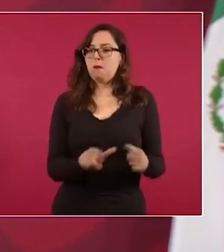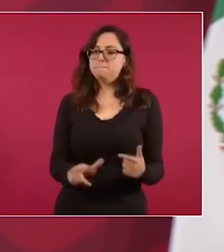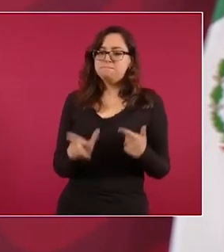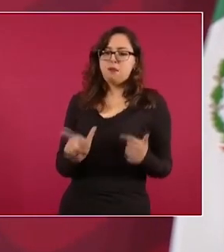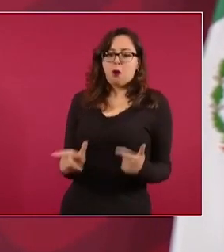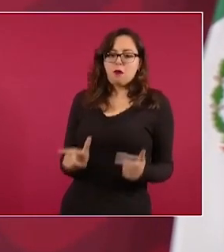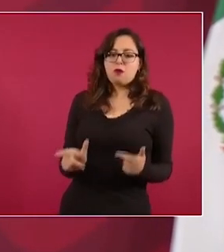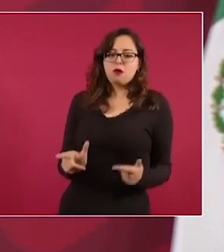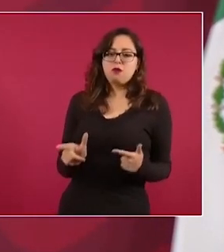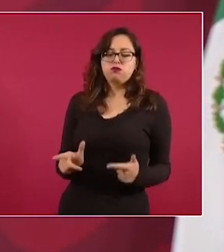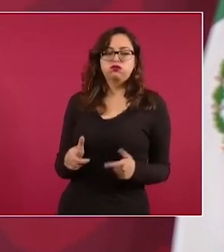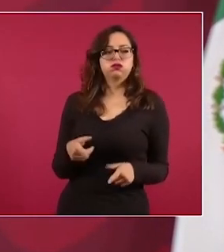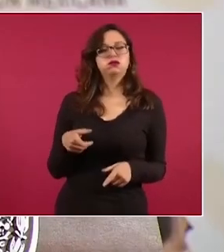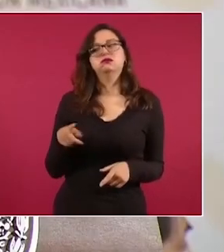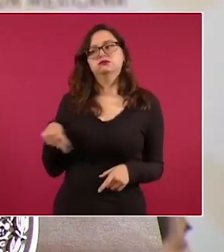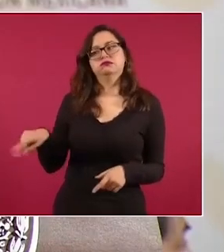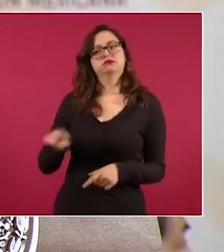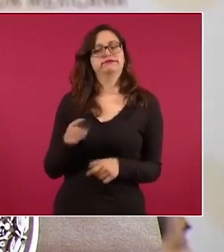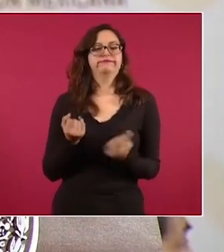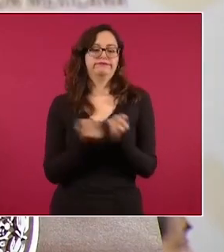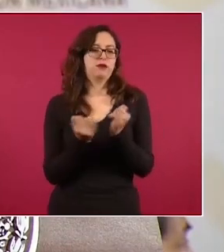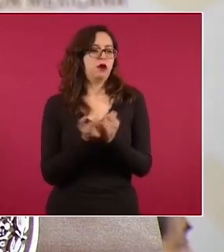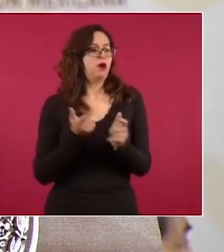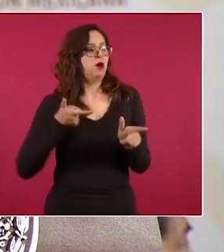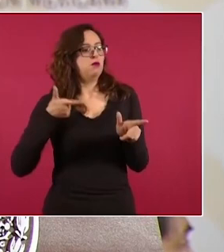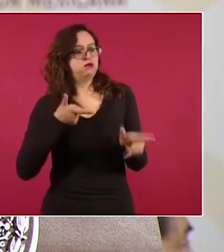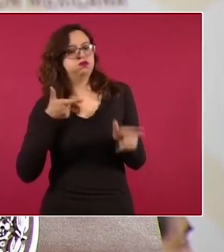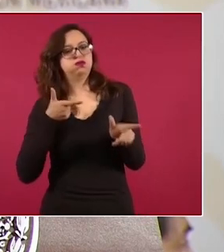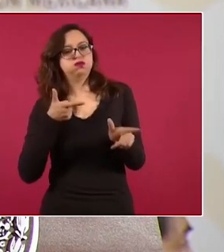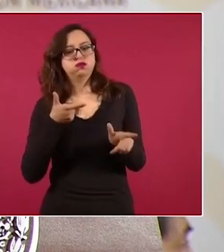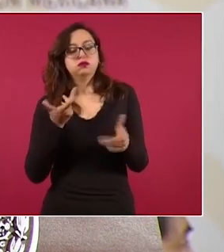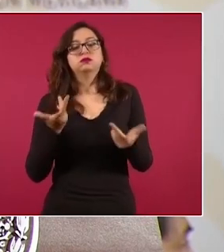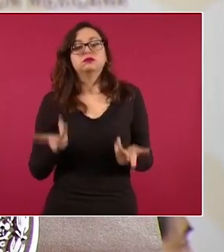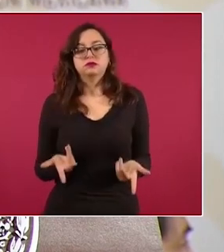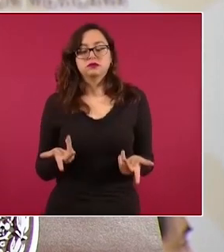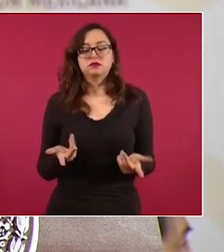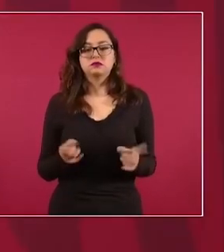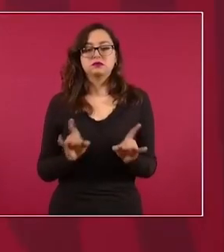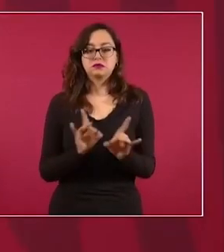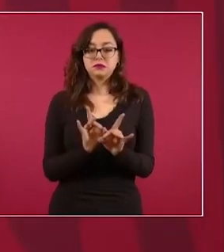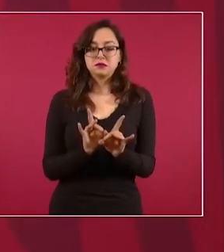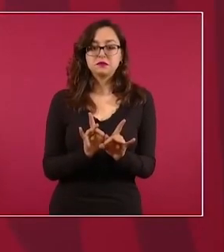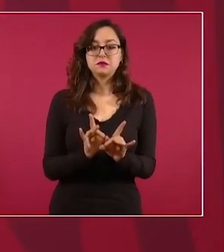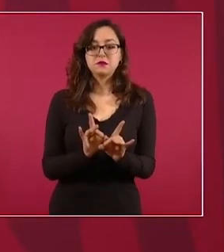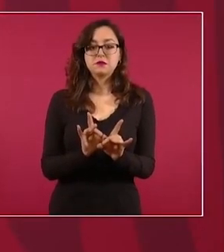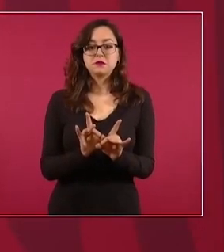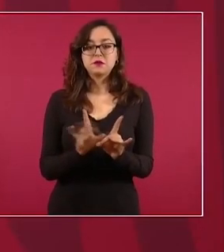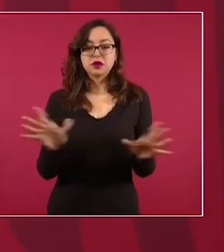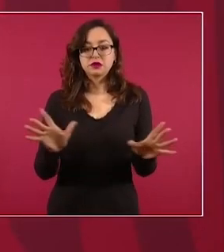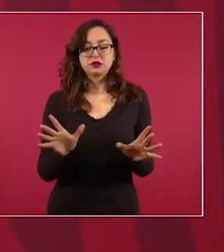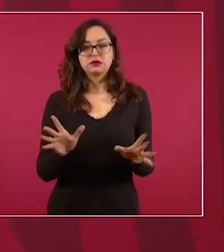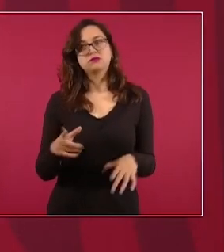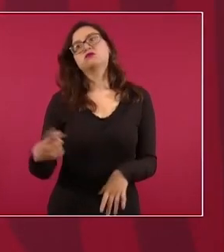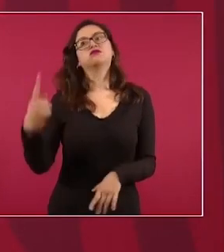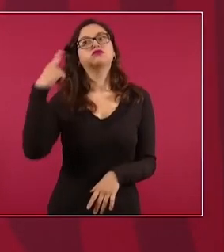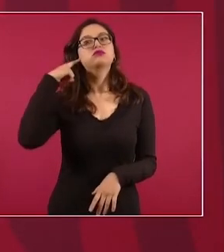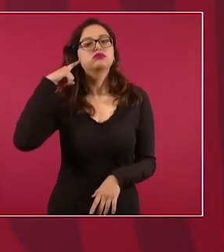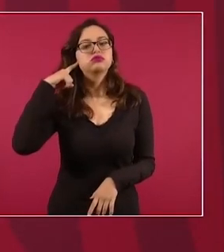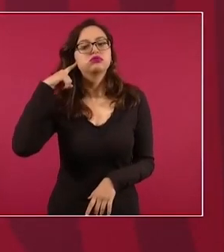balacera. Y intervino el Ejército,